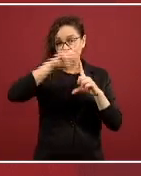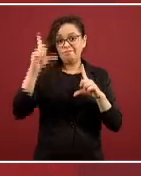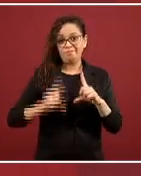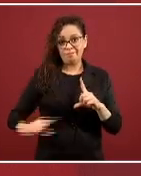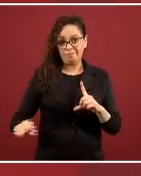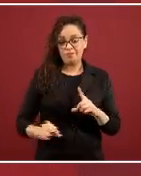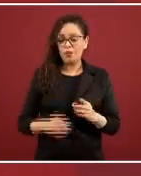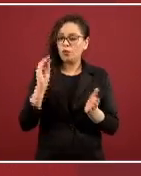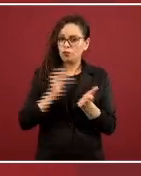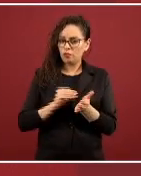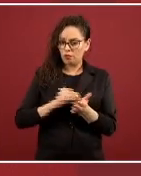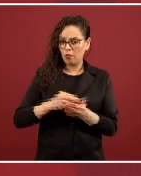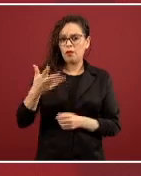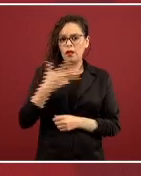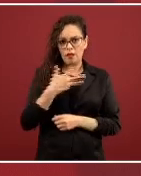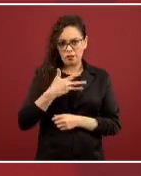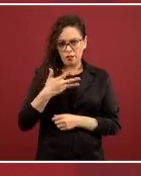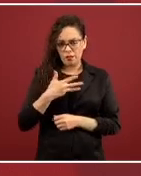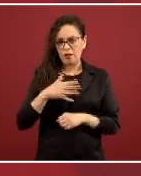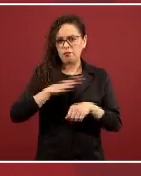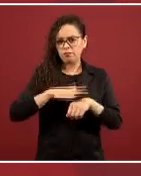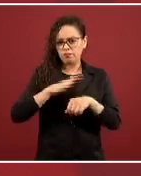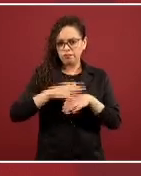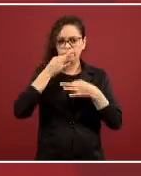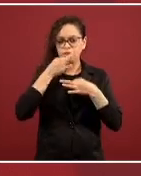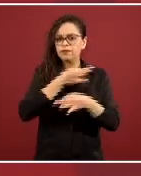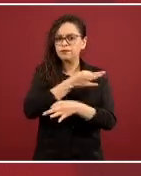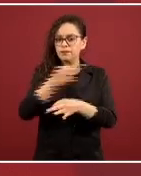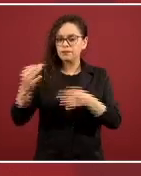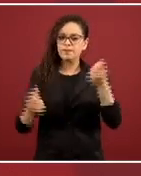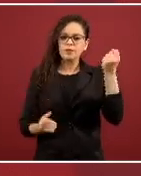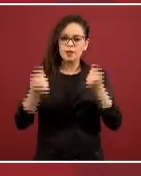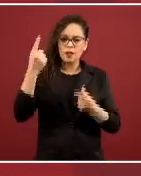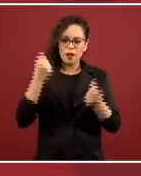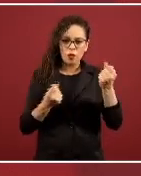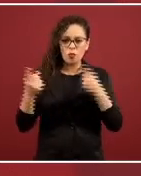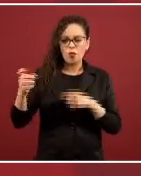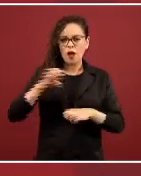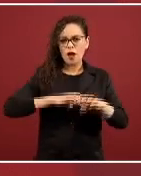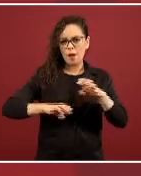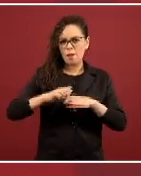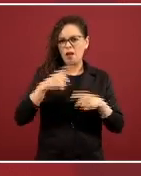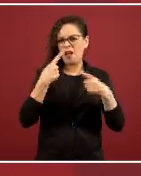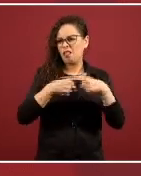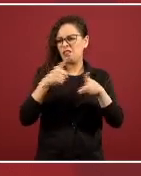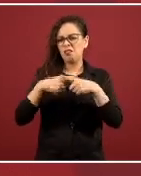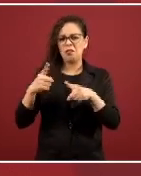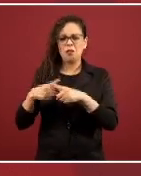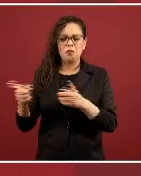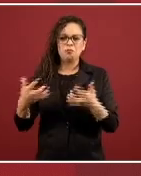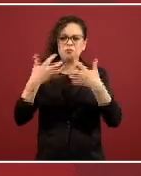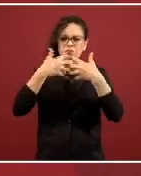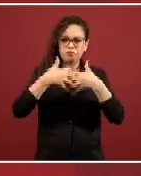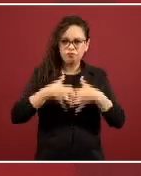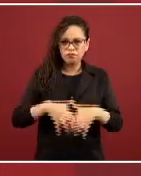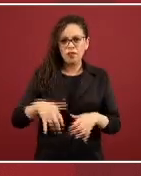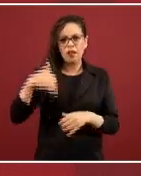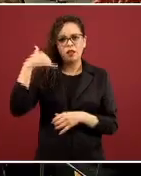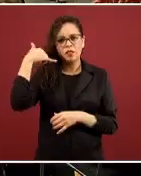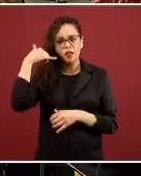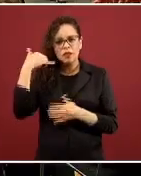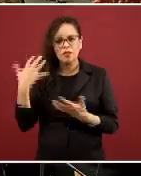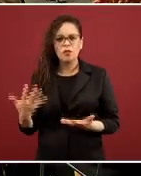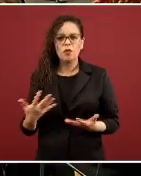y seguimos haciendo un llamado, a algunas empresas de distintos giros, tanto industriales como de telecomunicaciones y otras,